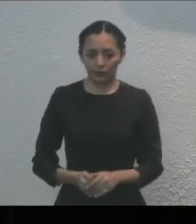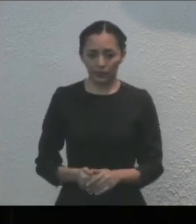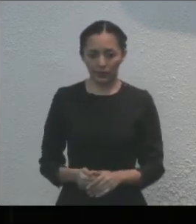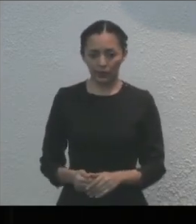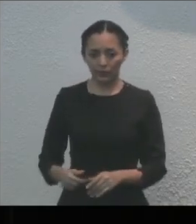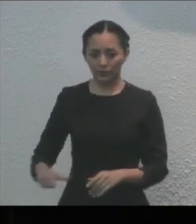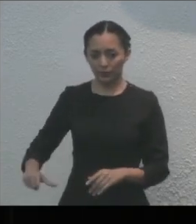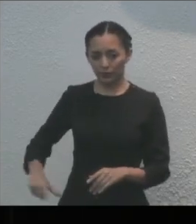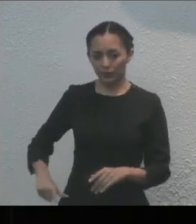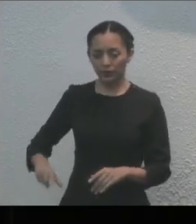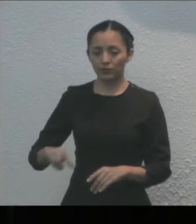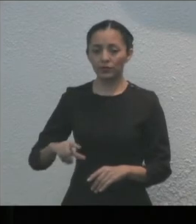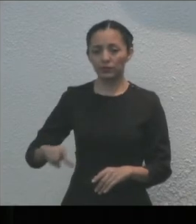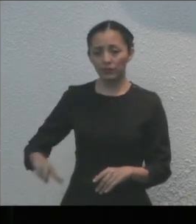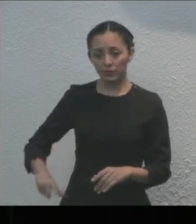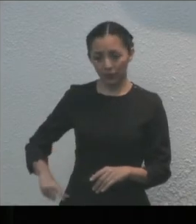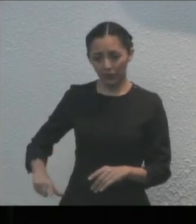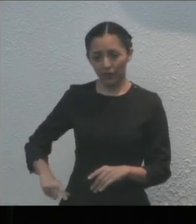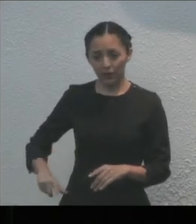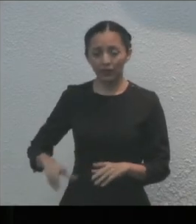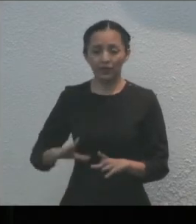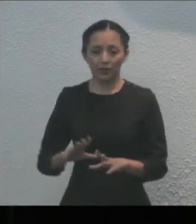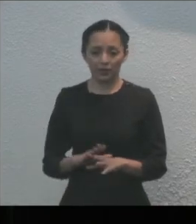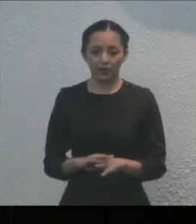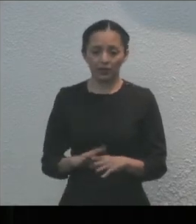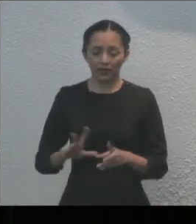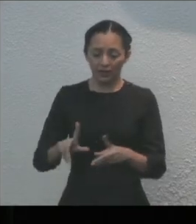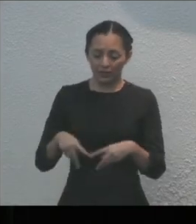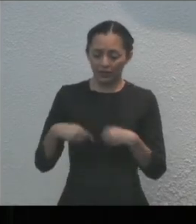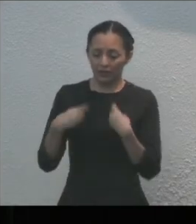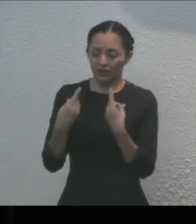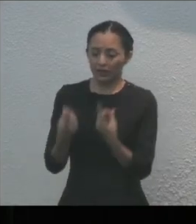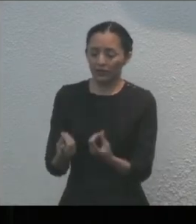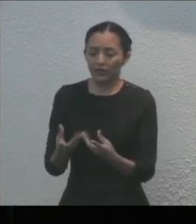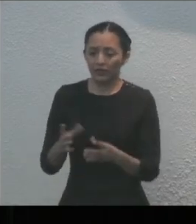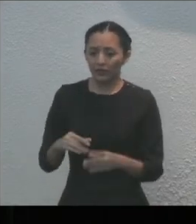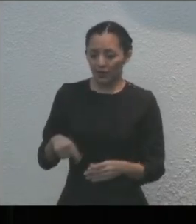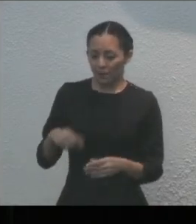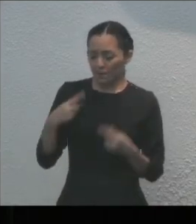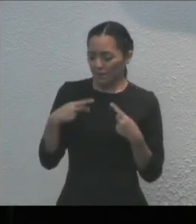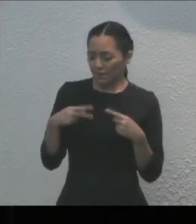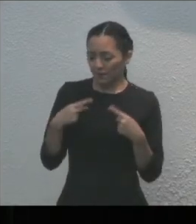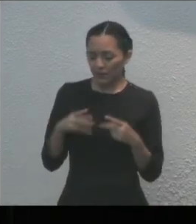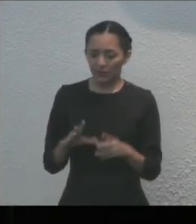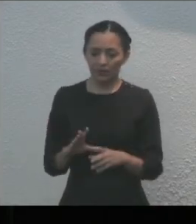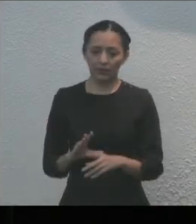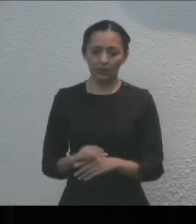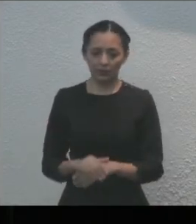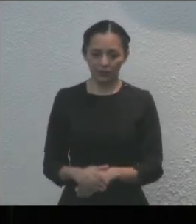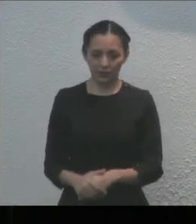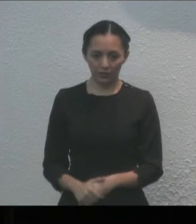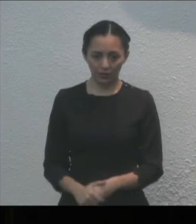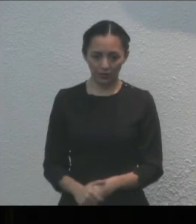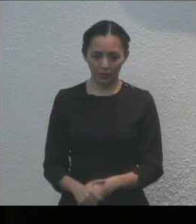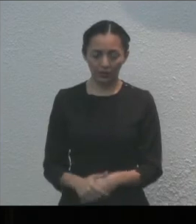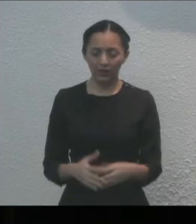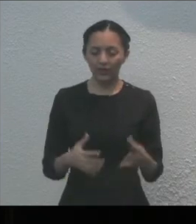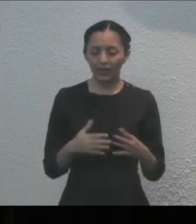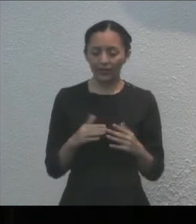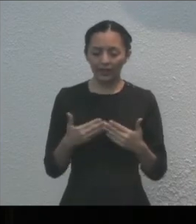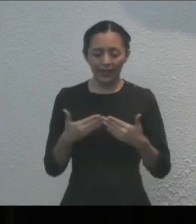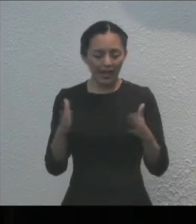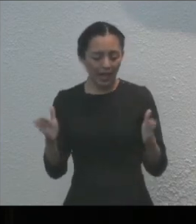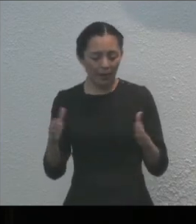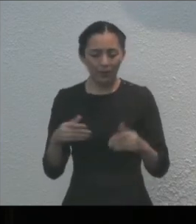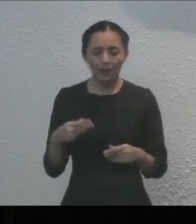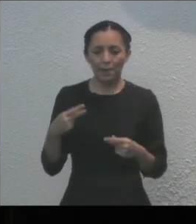Legislativo del Estado por primera vez entrega esta medalla a una ciudadana. Este año la medalla se ciudadaniza y se la